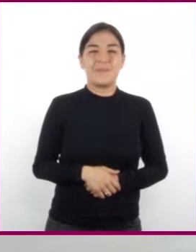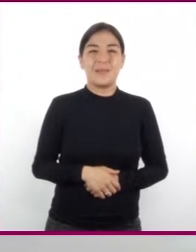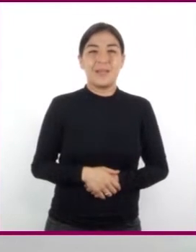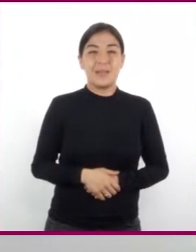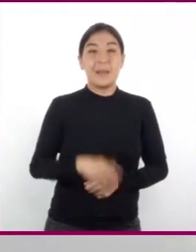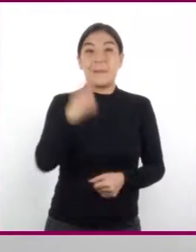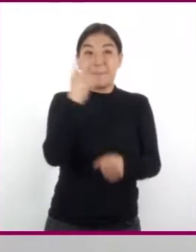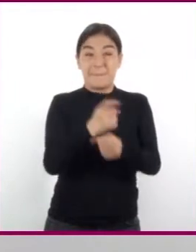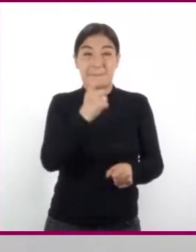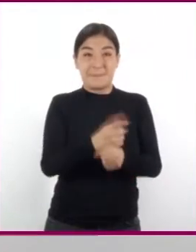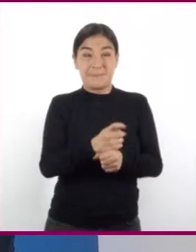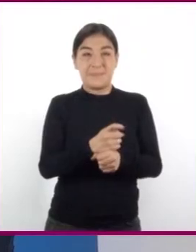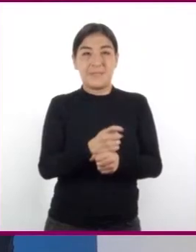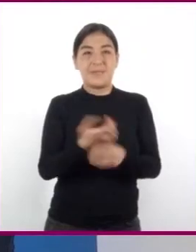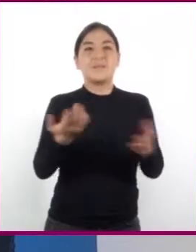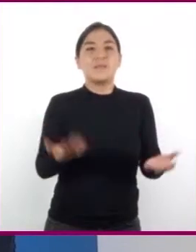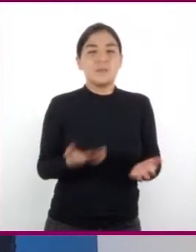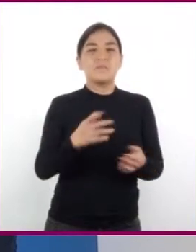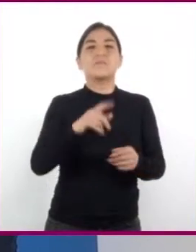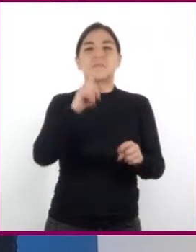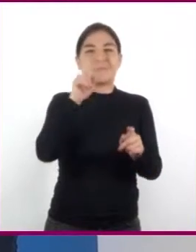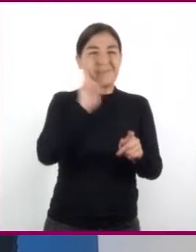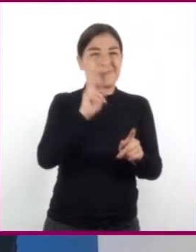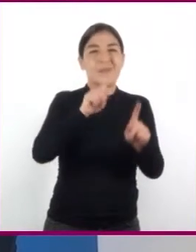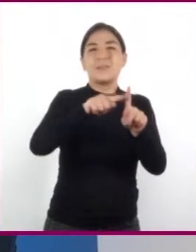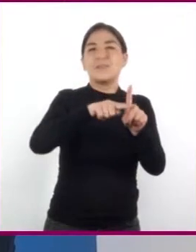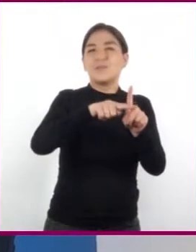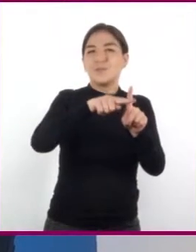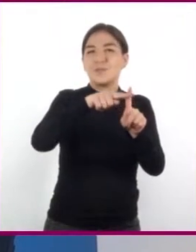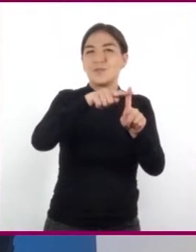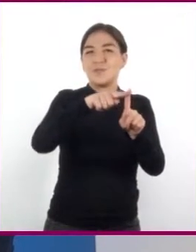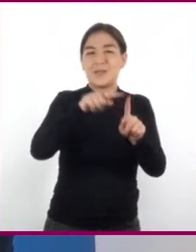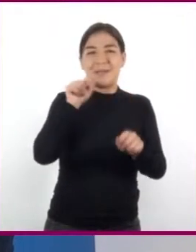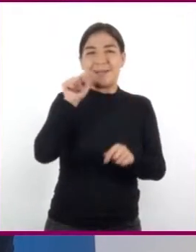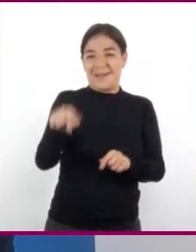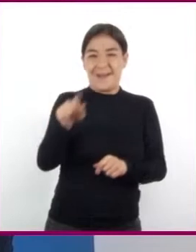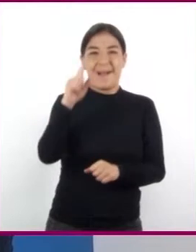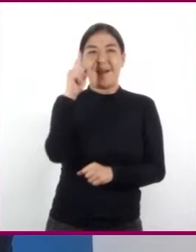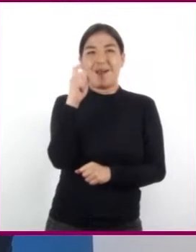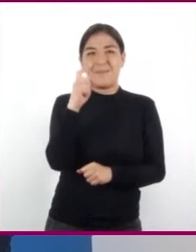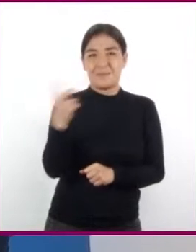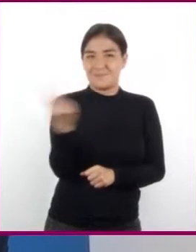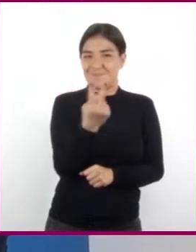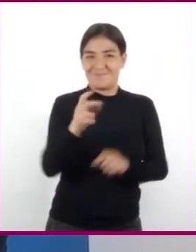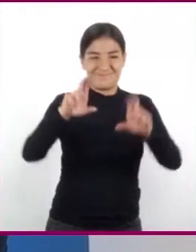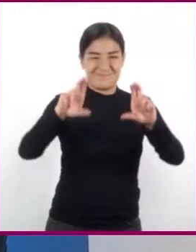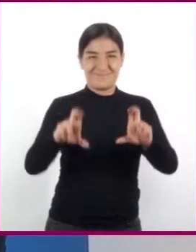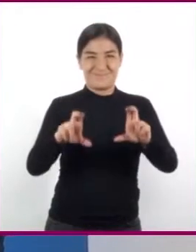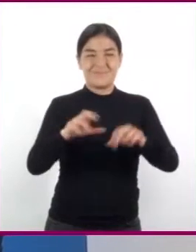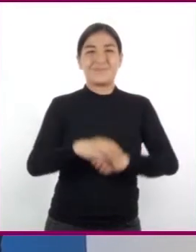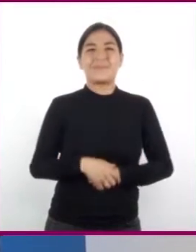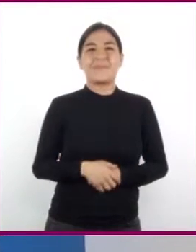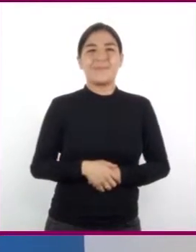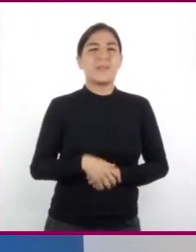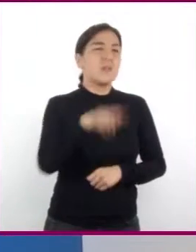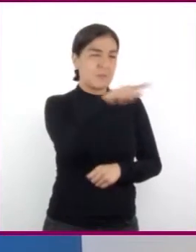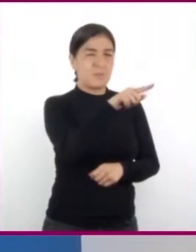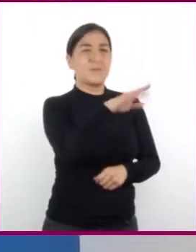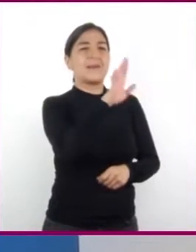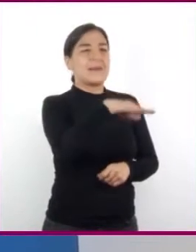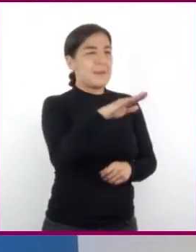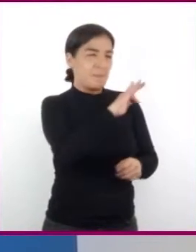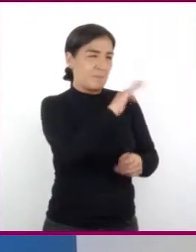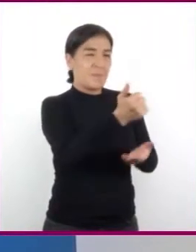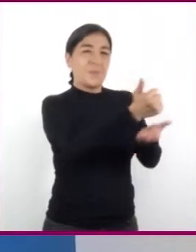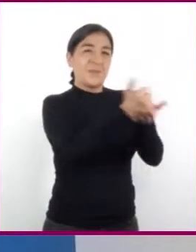Primero, vamos a tomar la temperatura del agua que está en los dos vasos. Enrique, ¿podrías